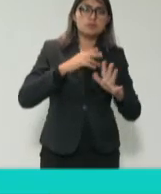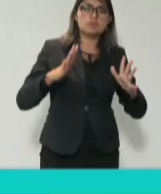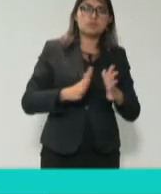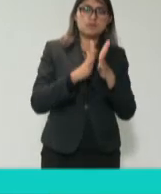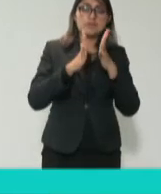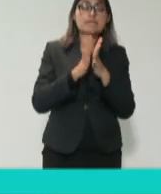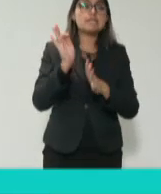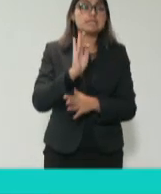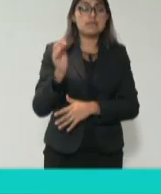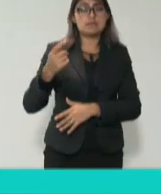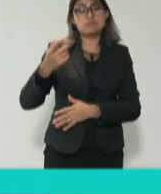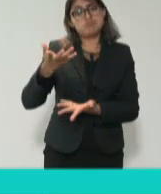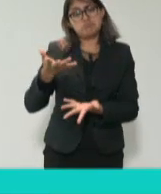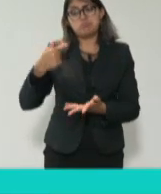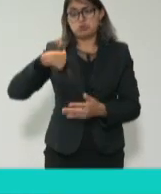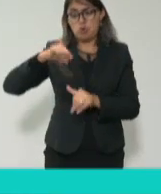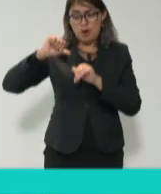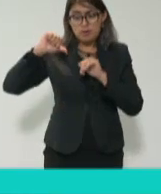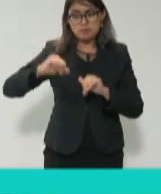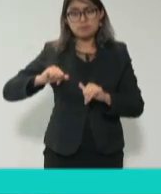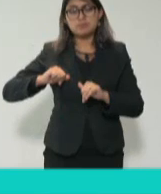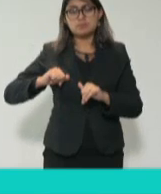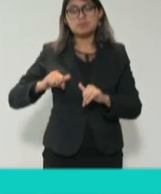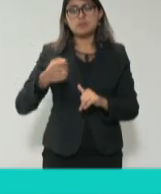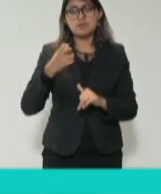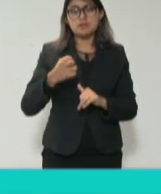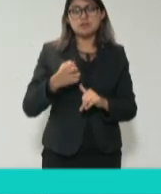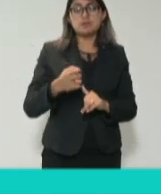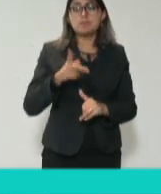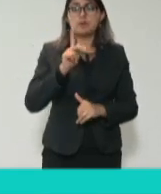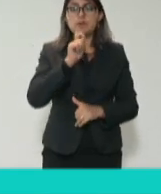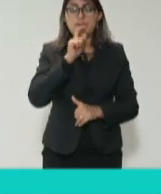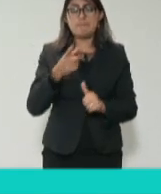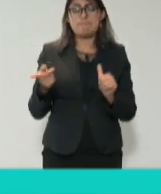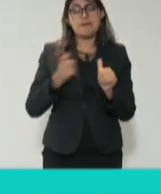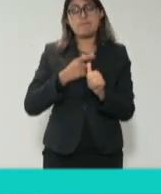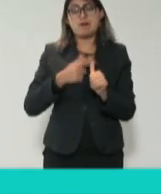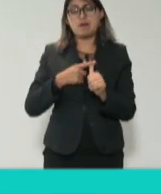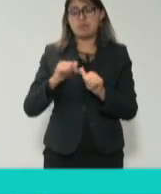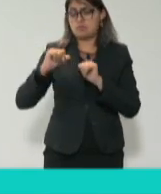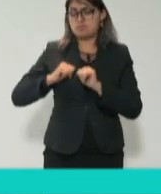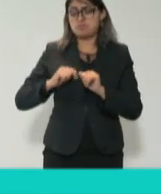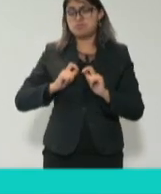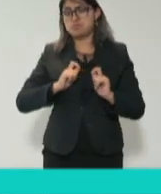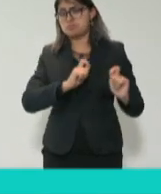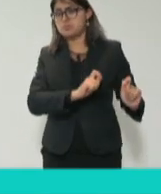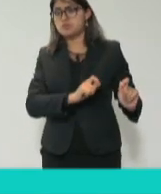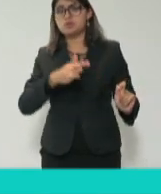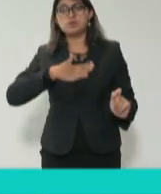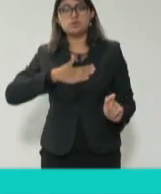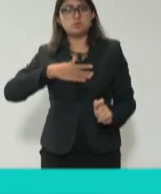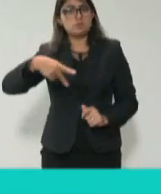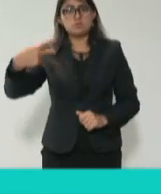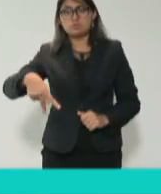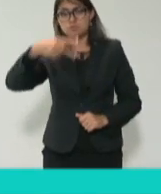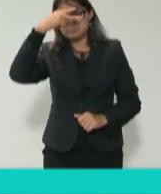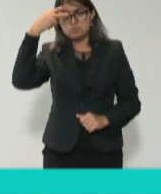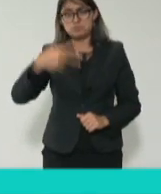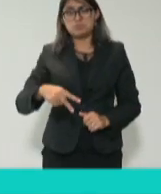somos servidores públicos, pero nunca dejar de lado que somos ciudadanos primero que nada y como ciudadanos somos los principales